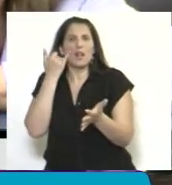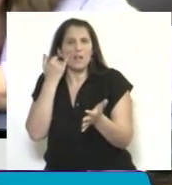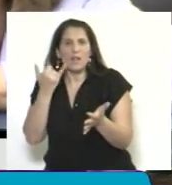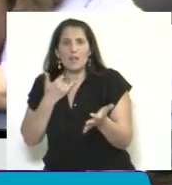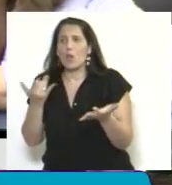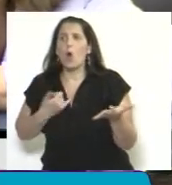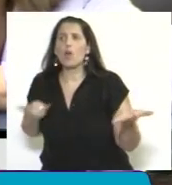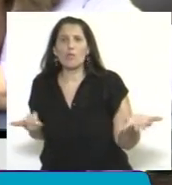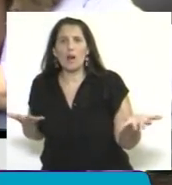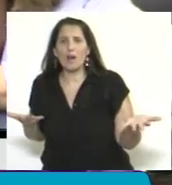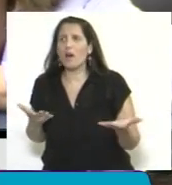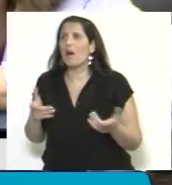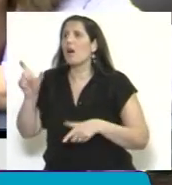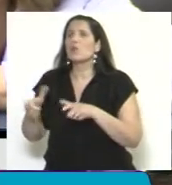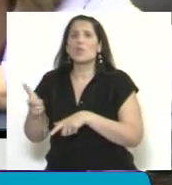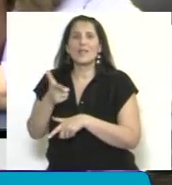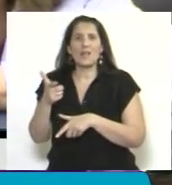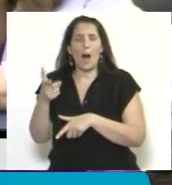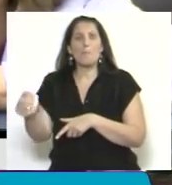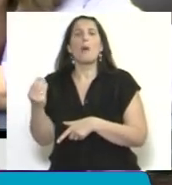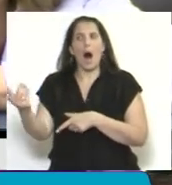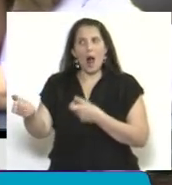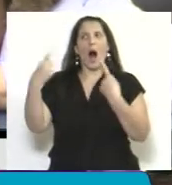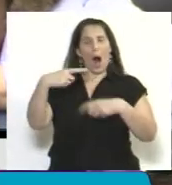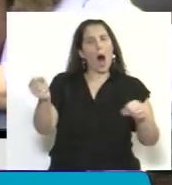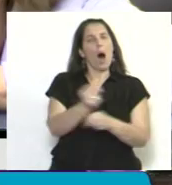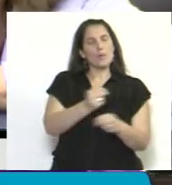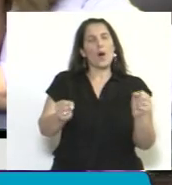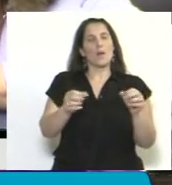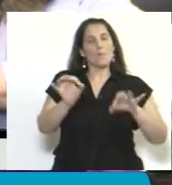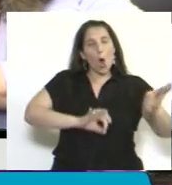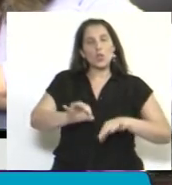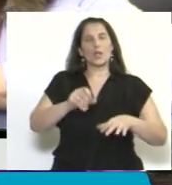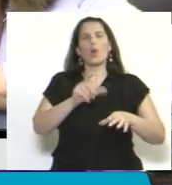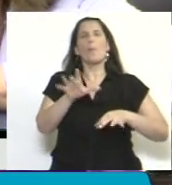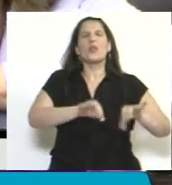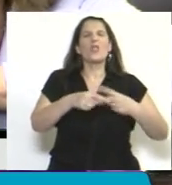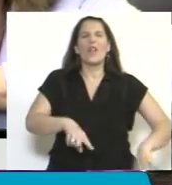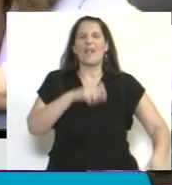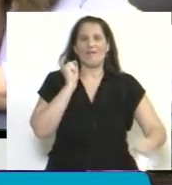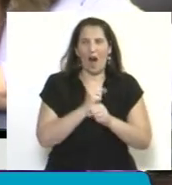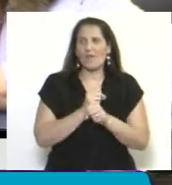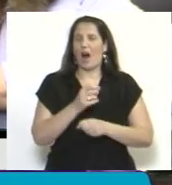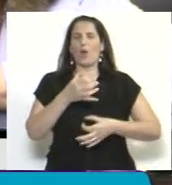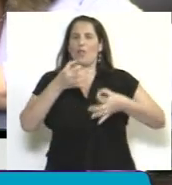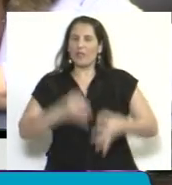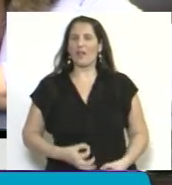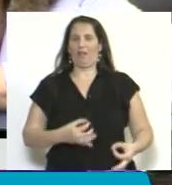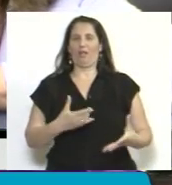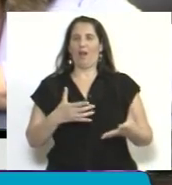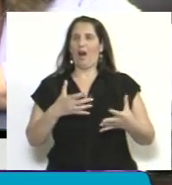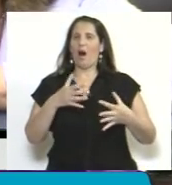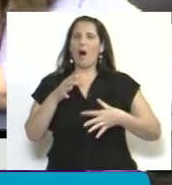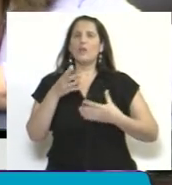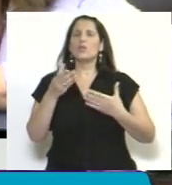para aprobar estos proyectos que tienen que ver con el trabajo, que tienen que ver con la dignidad, que tienen que ver con la